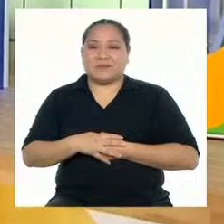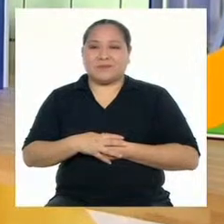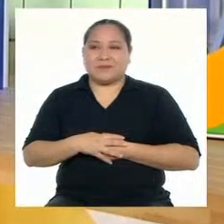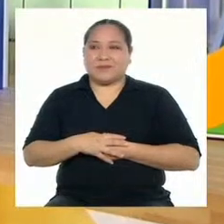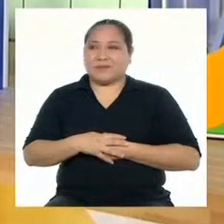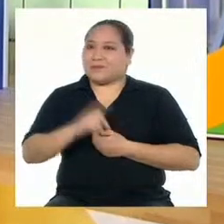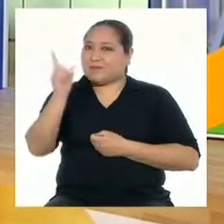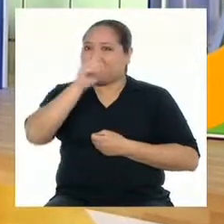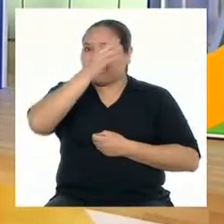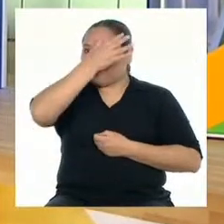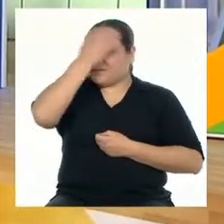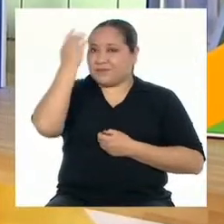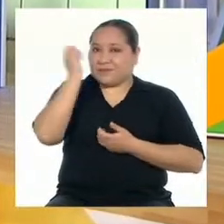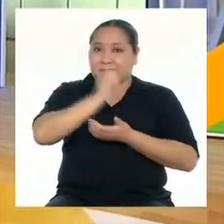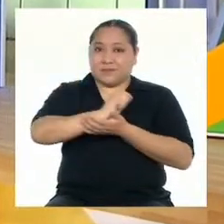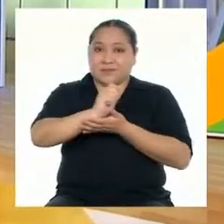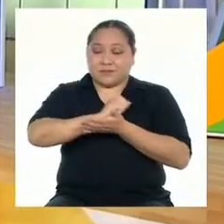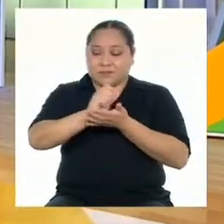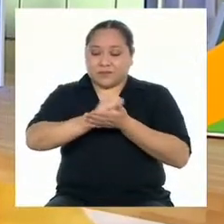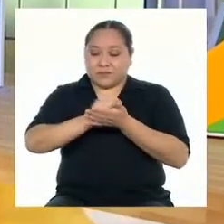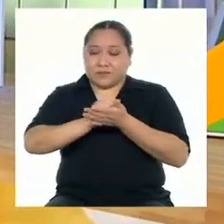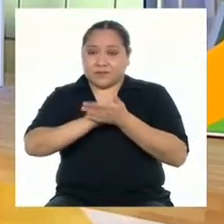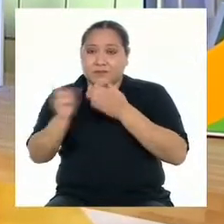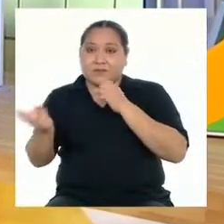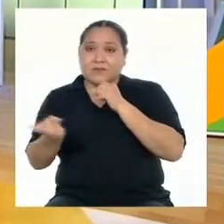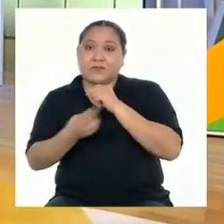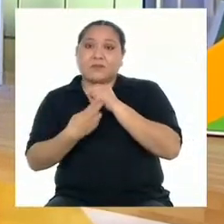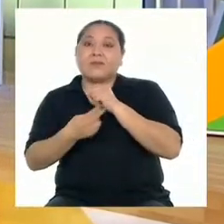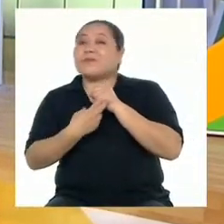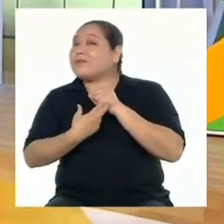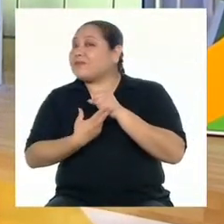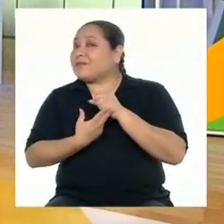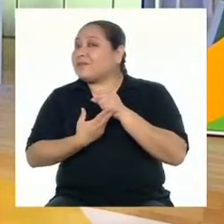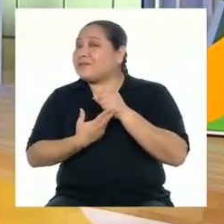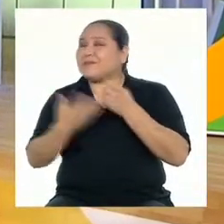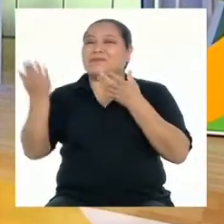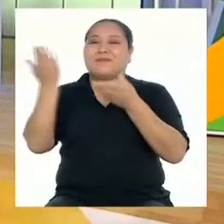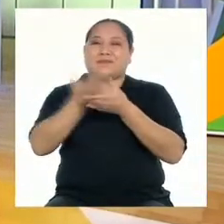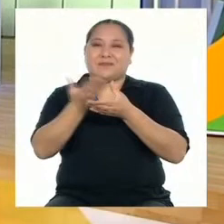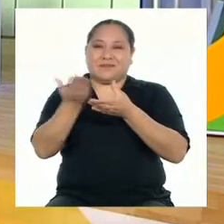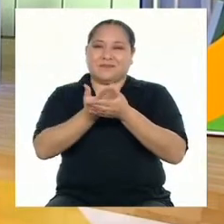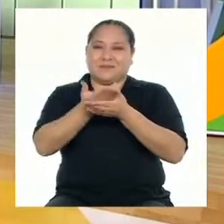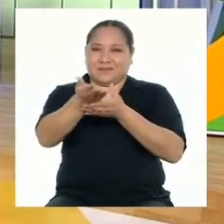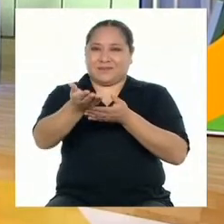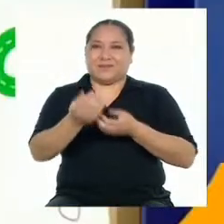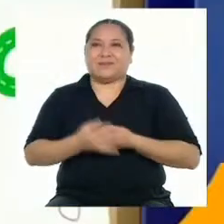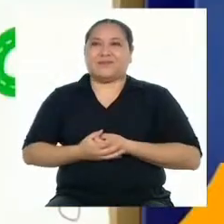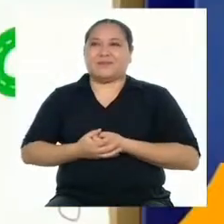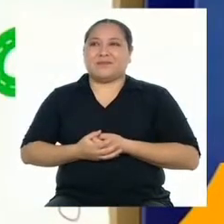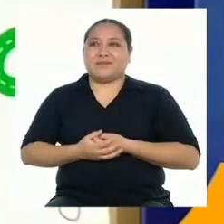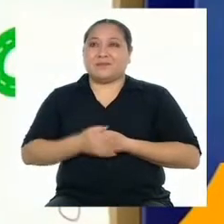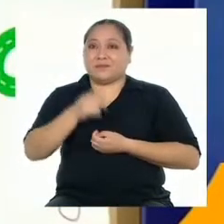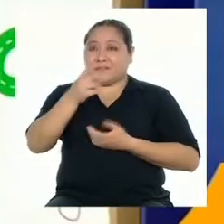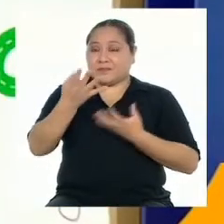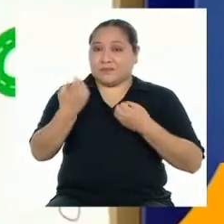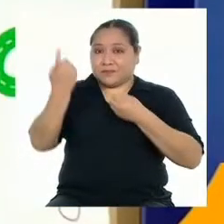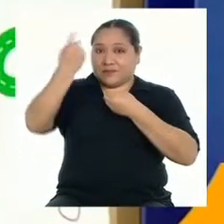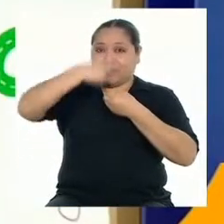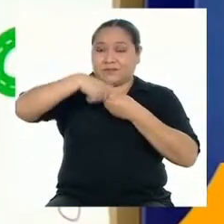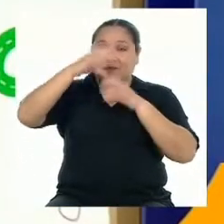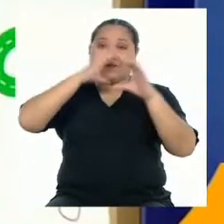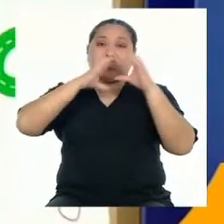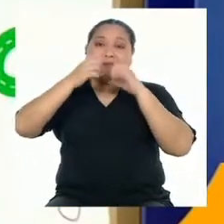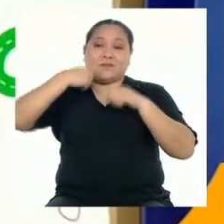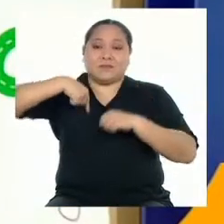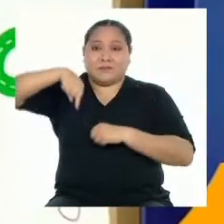No olvides de registrar todo lo aprendido en tu portafolio. Y si quieres participar o